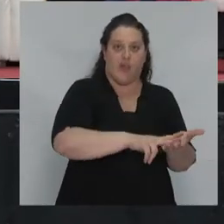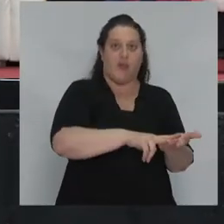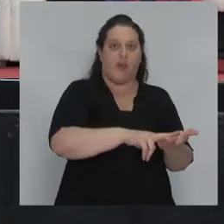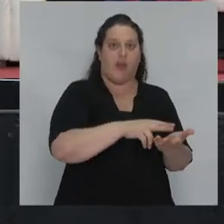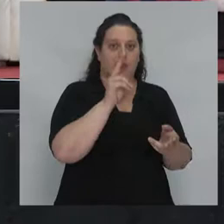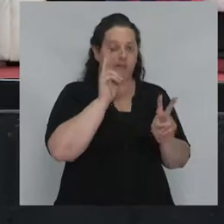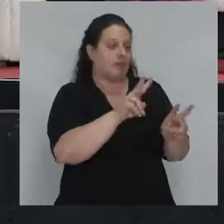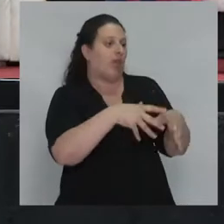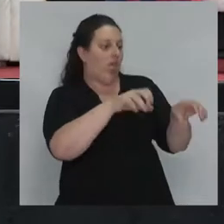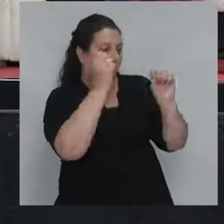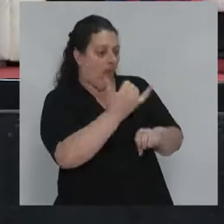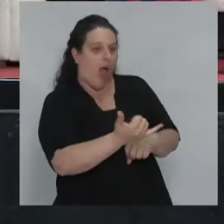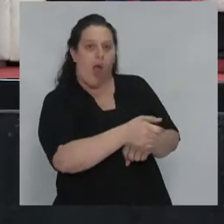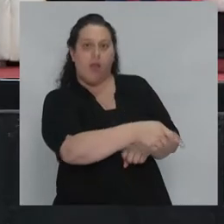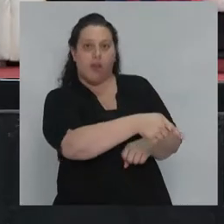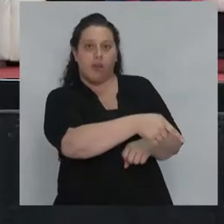obrera